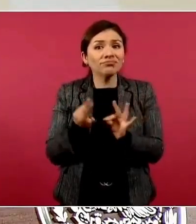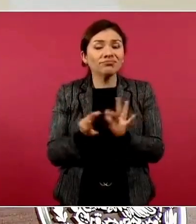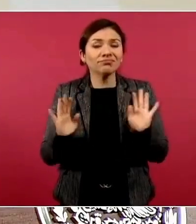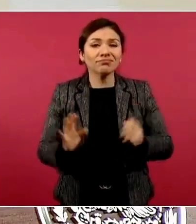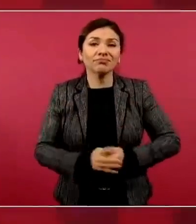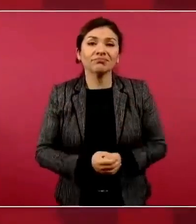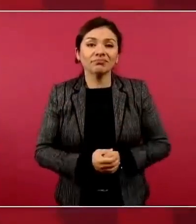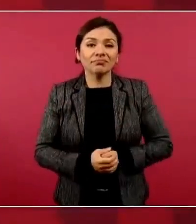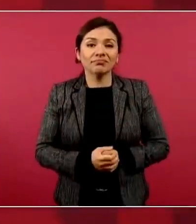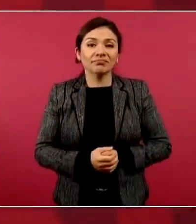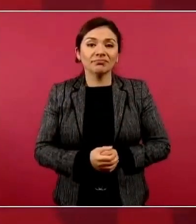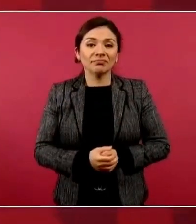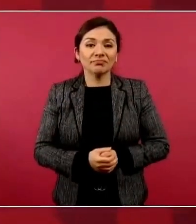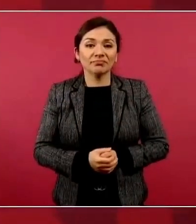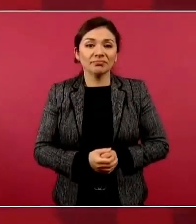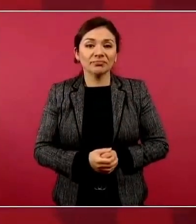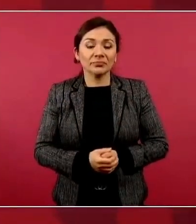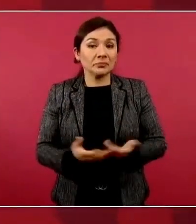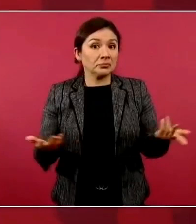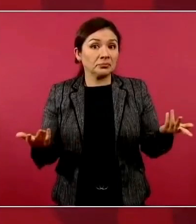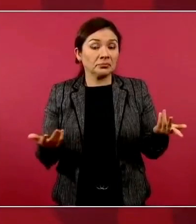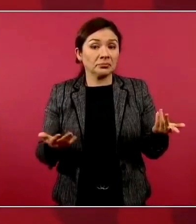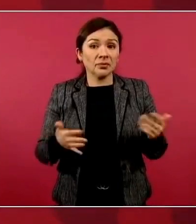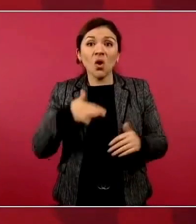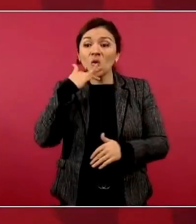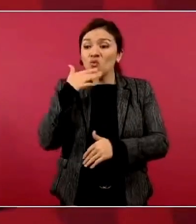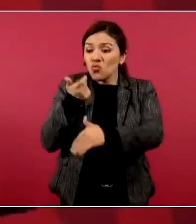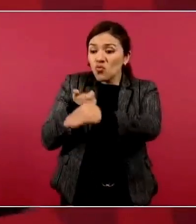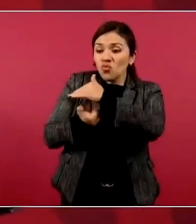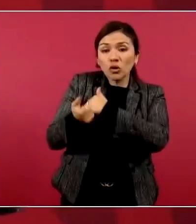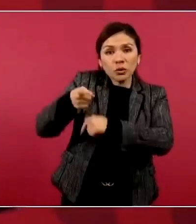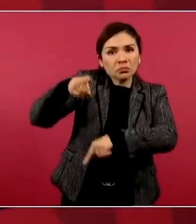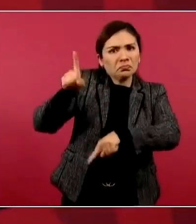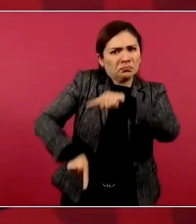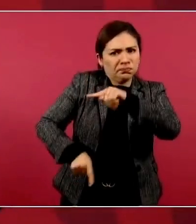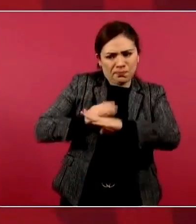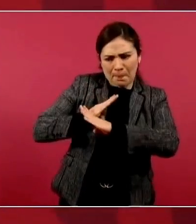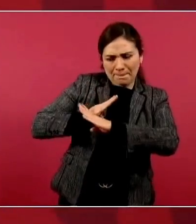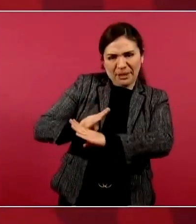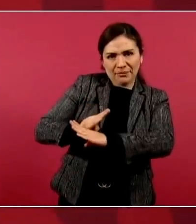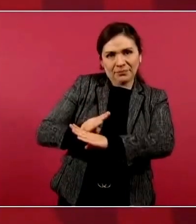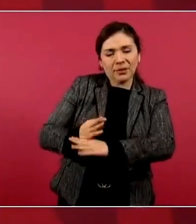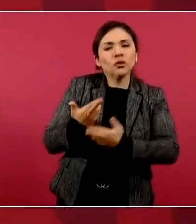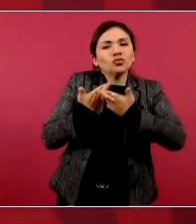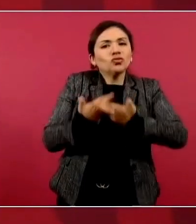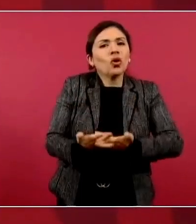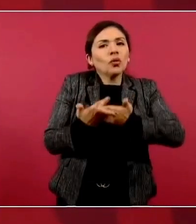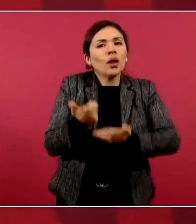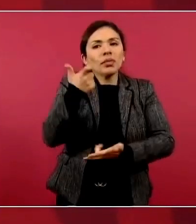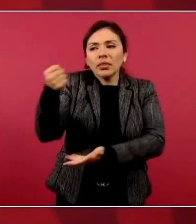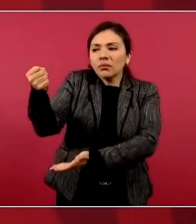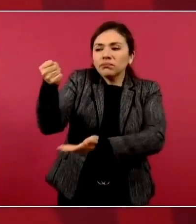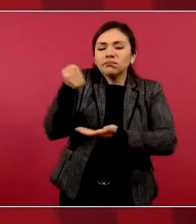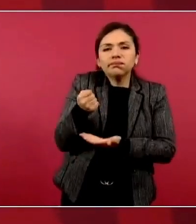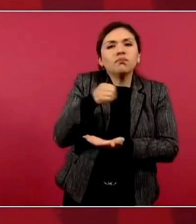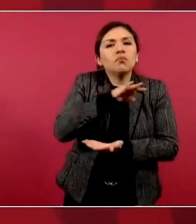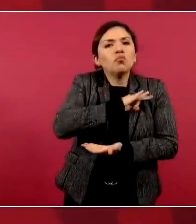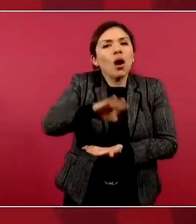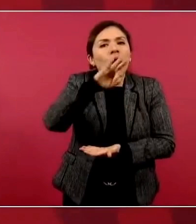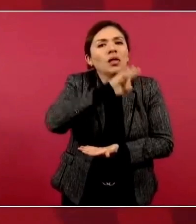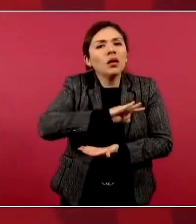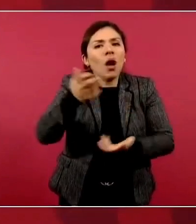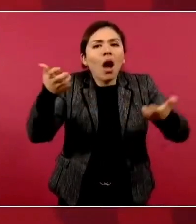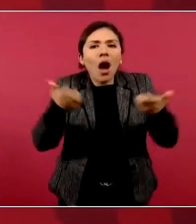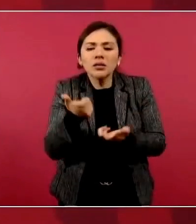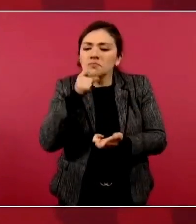Entonces, si no hay corrupción se tiene más presupuesto o se hace